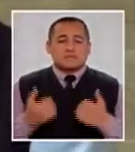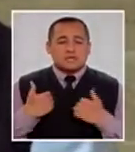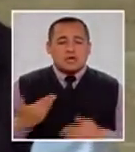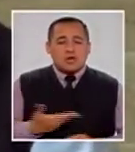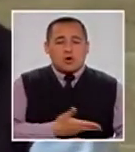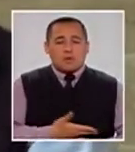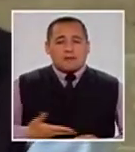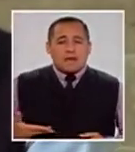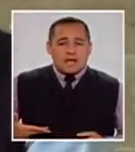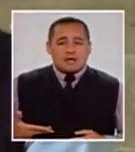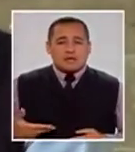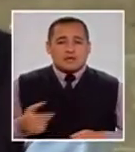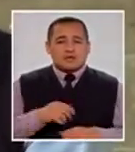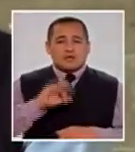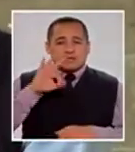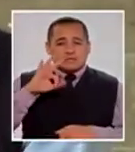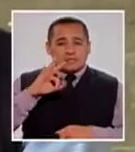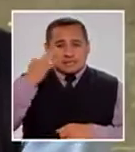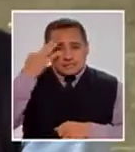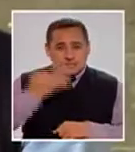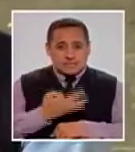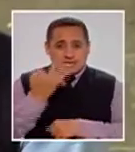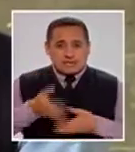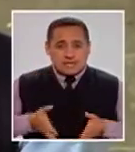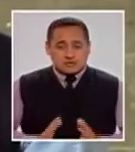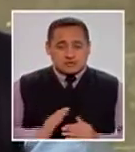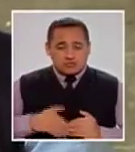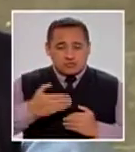Tuvo que ser operado hasta el tercer día.